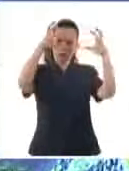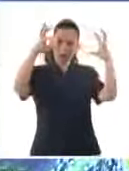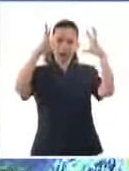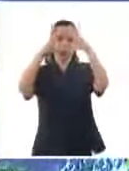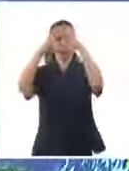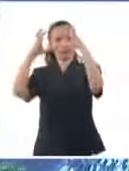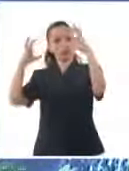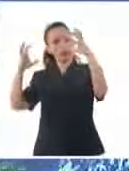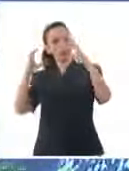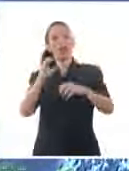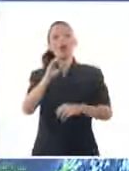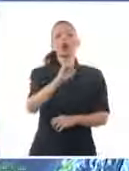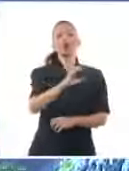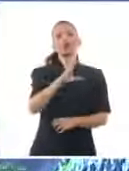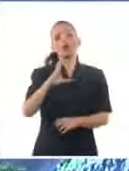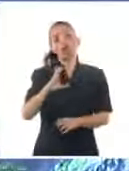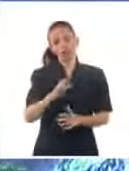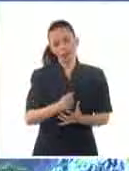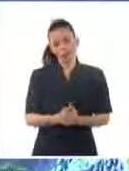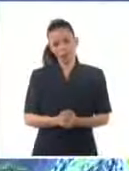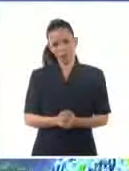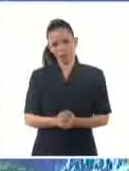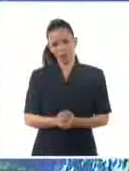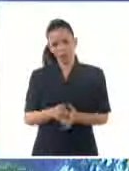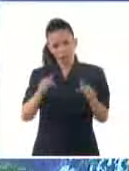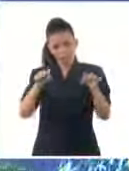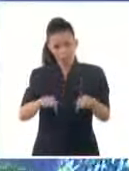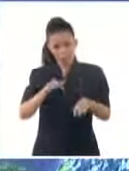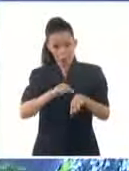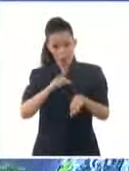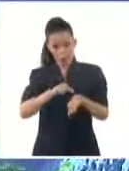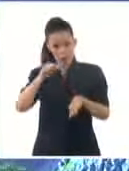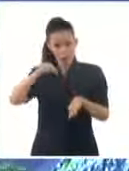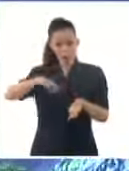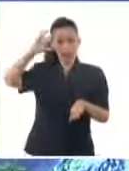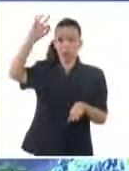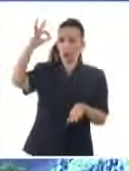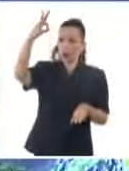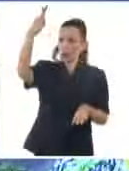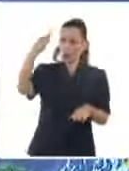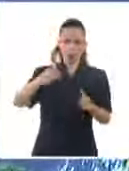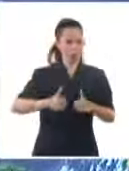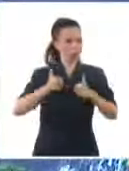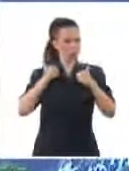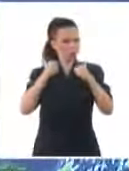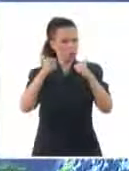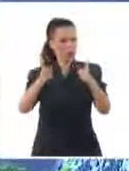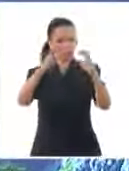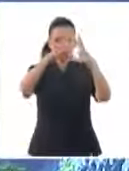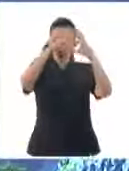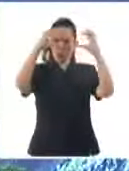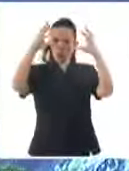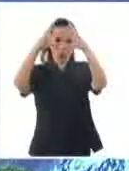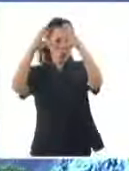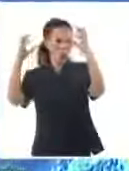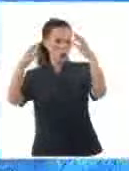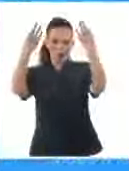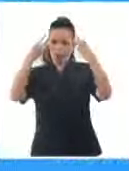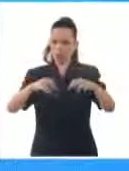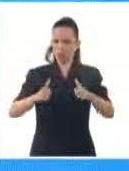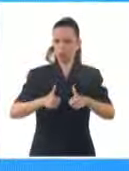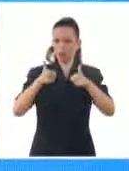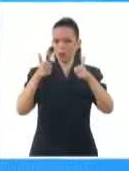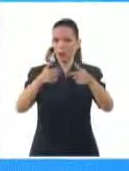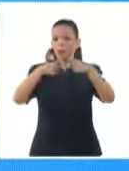región occidental. Ahora mismo hay sol y algunas nubes en casi toda Cuba. Así va a continuar y ya por la tarde, con la inestabilidad que se está